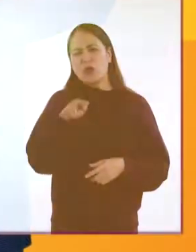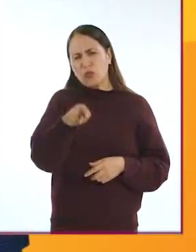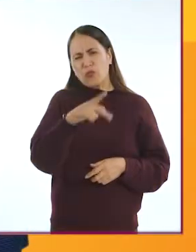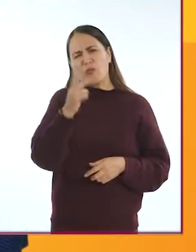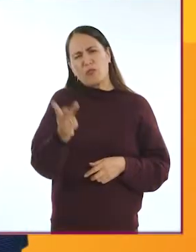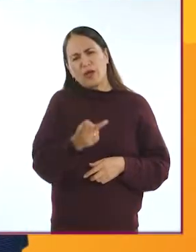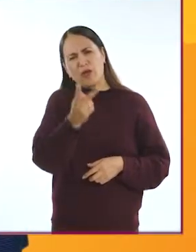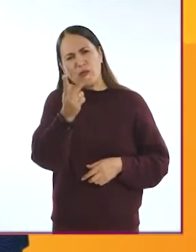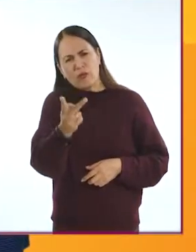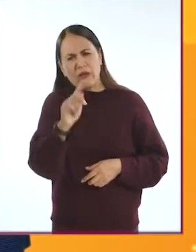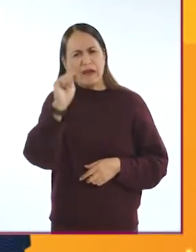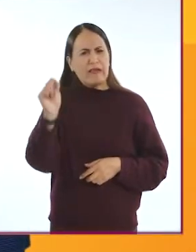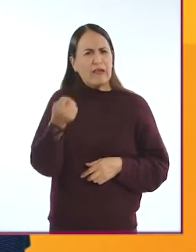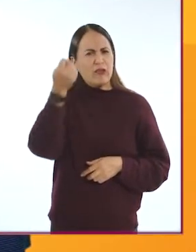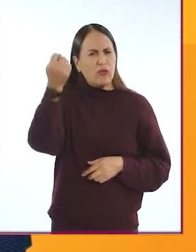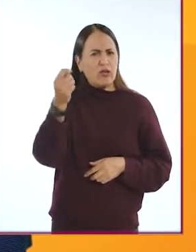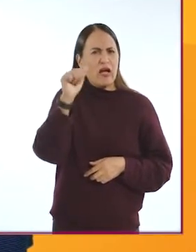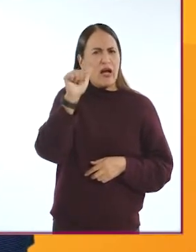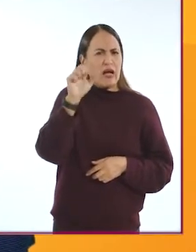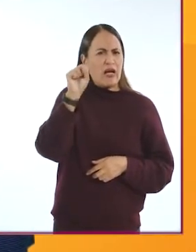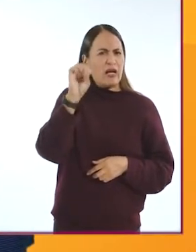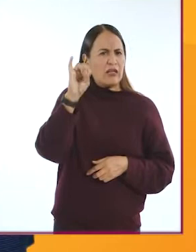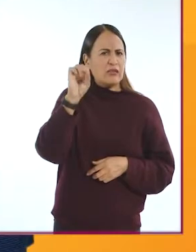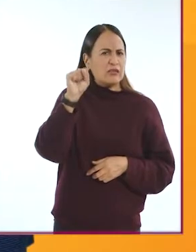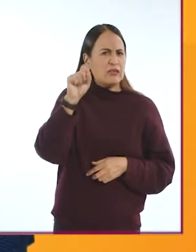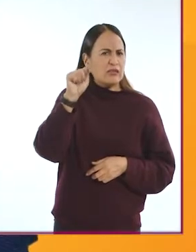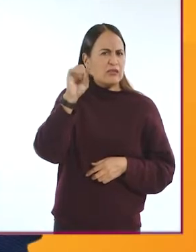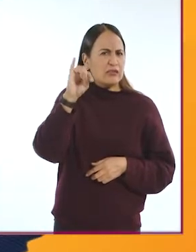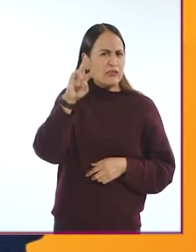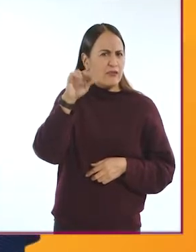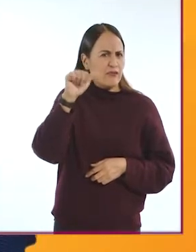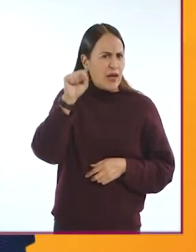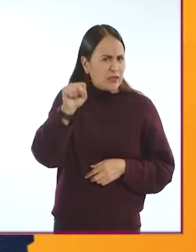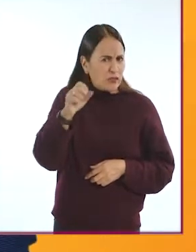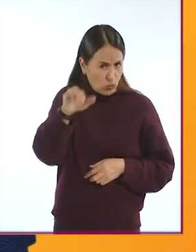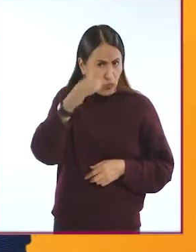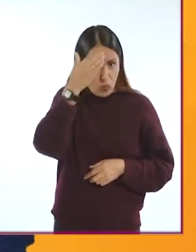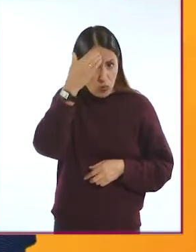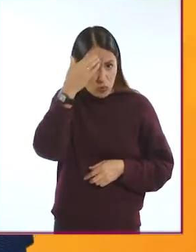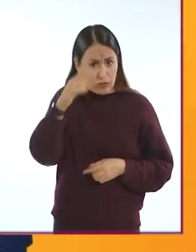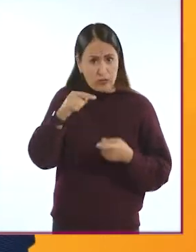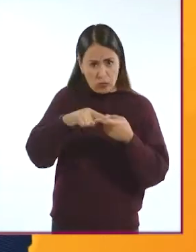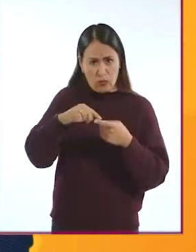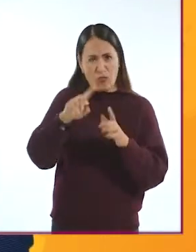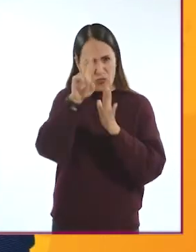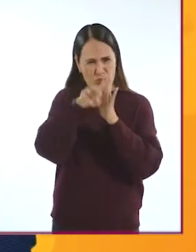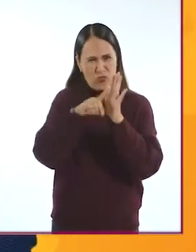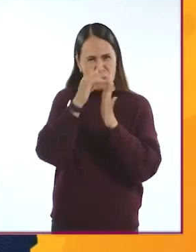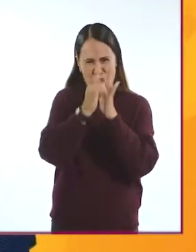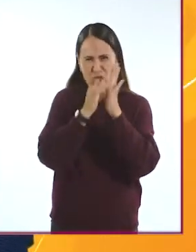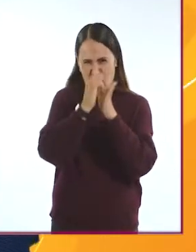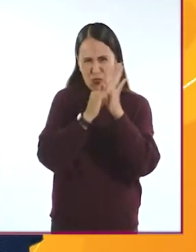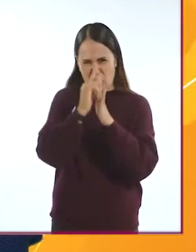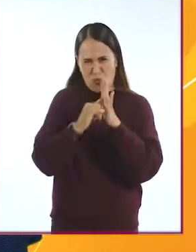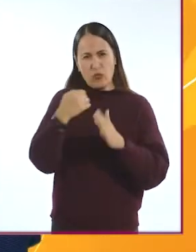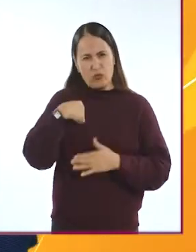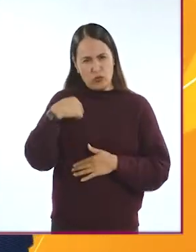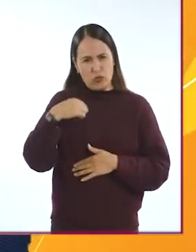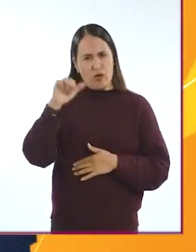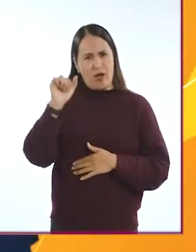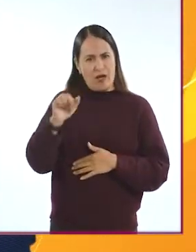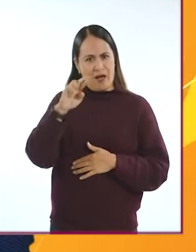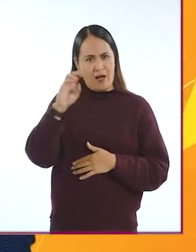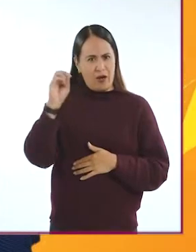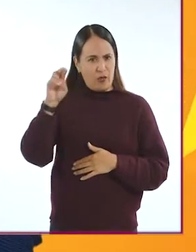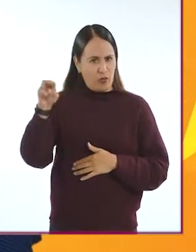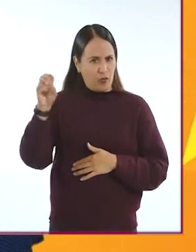¿Alguna vez te has preguntado qué son las tecnologías asistivas? ¿Conoces el canal de YouTube Yo Soy Aarón? Si no, te cuento un poco sobre